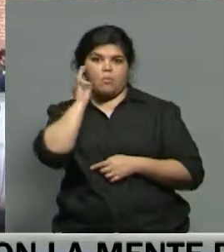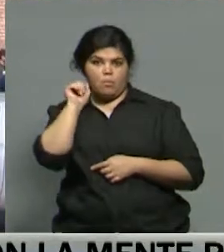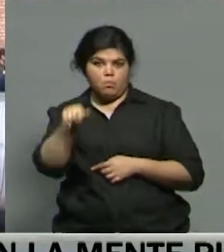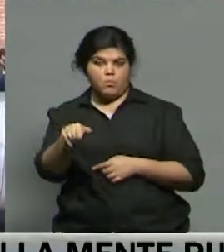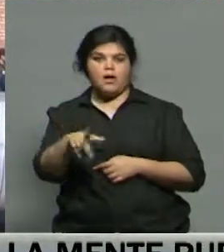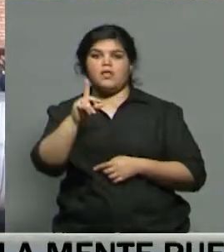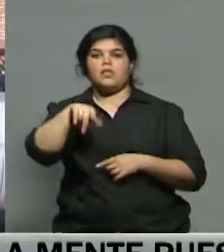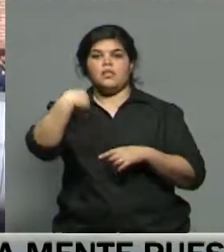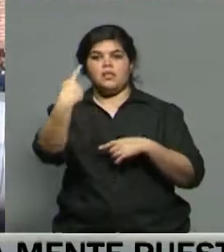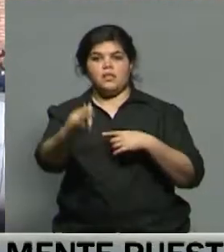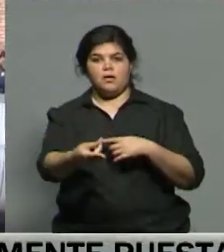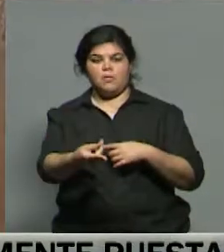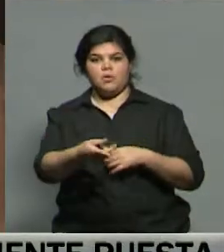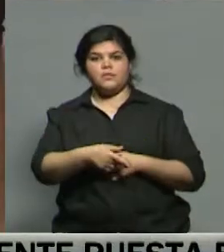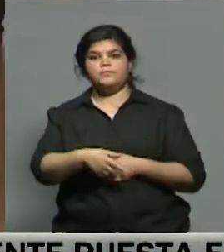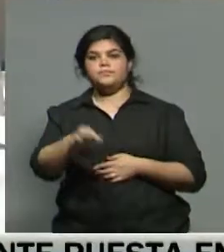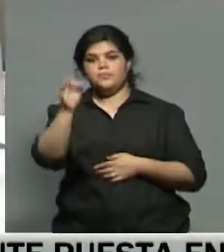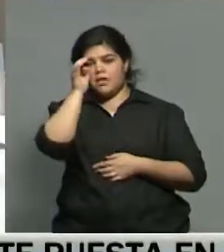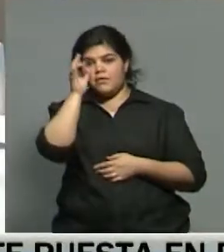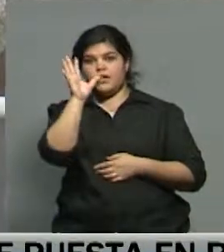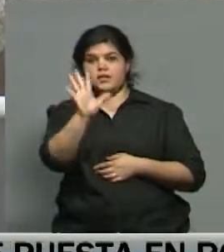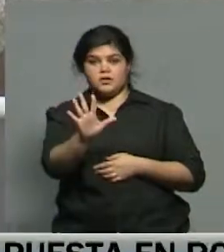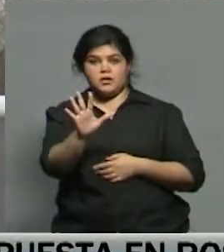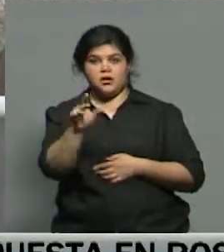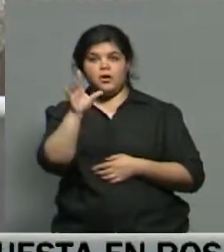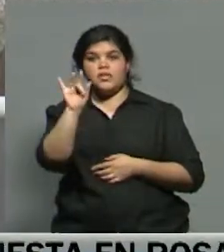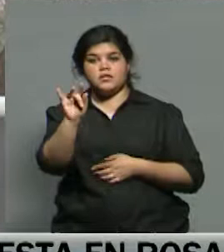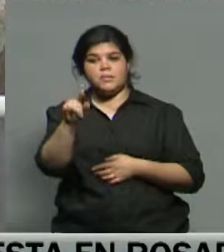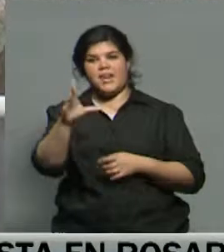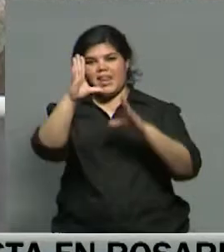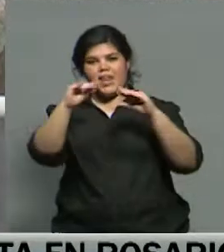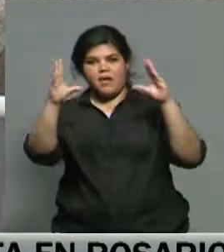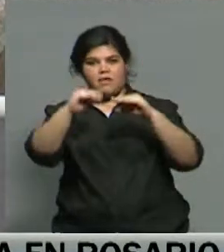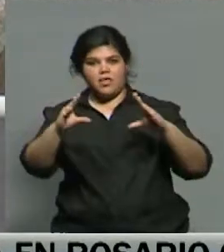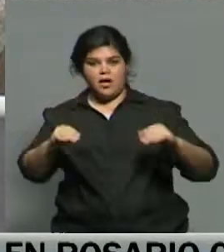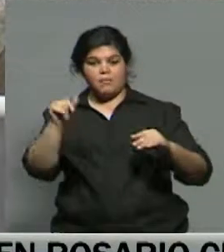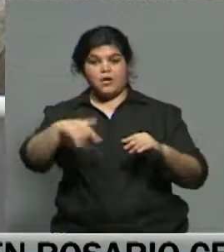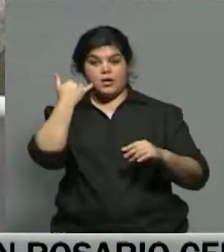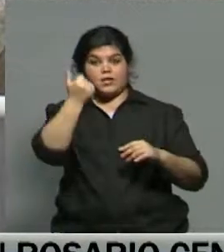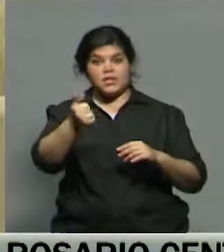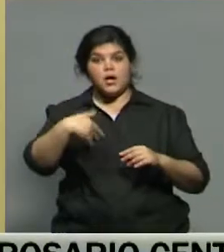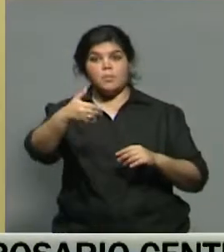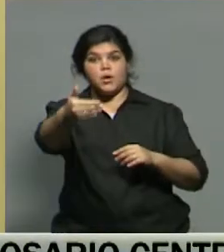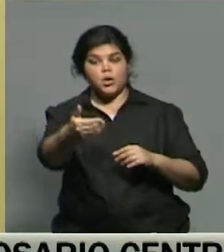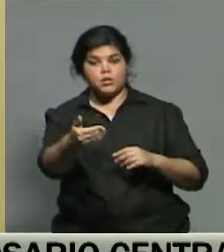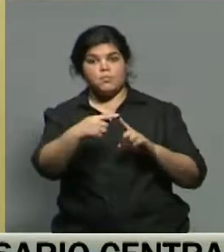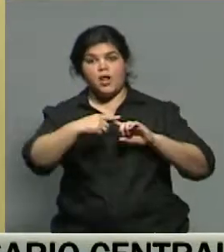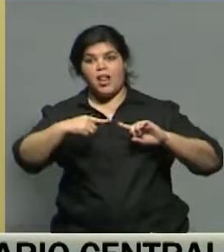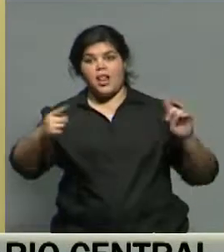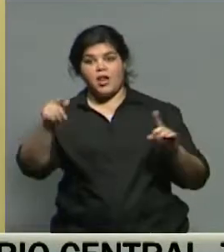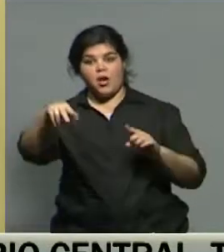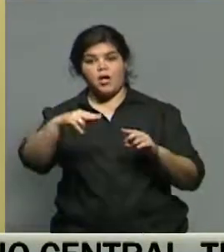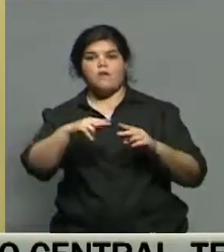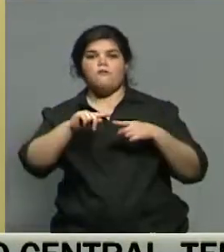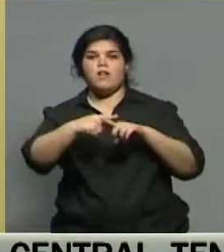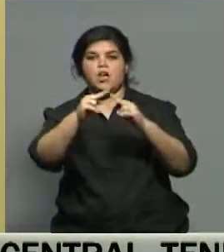diciembre por la Navidad. Pero bueno, finalmente para quienes están haciendo la cuenta regresiva para su próximo fin de semana largo, feriado puente,